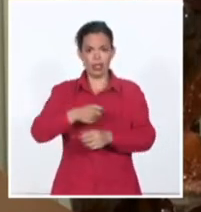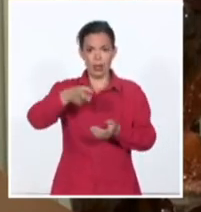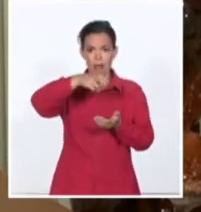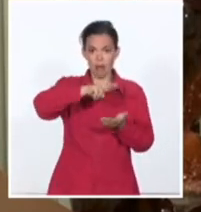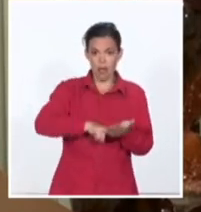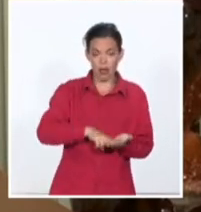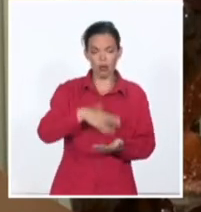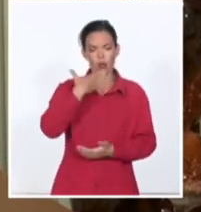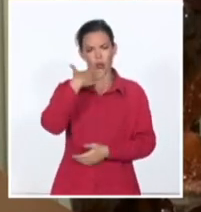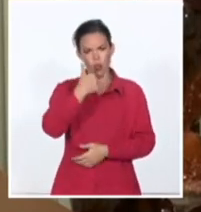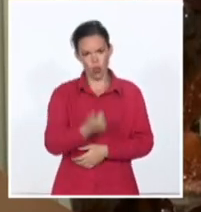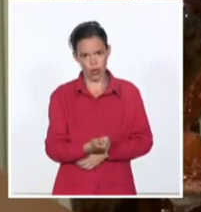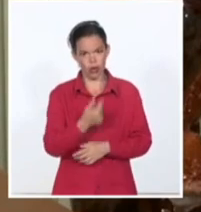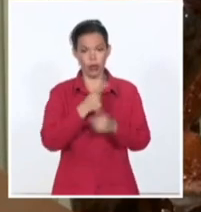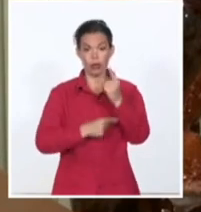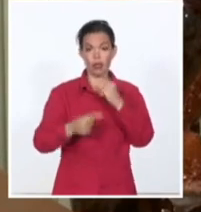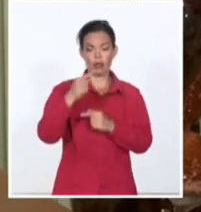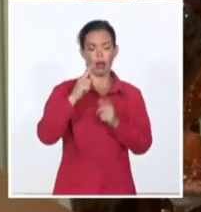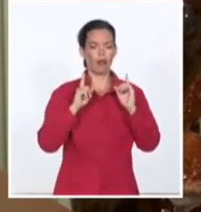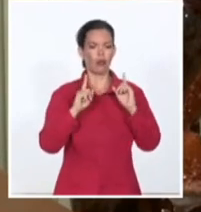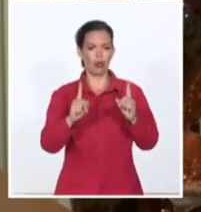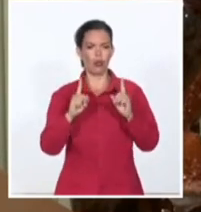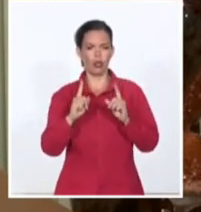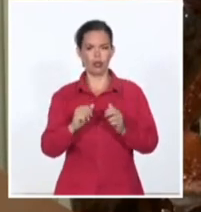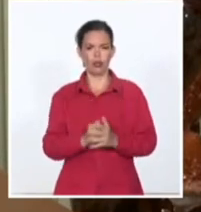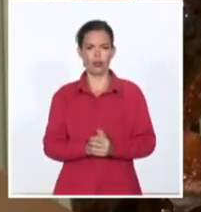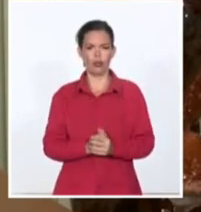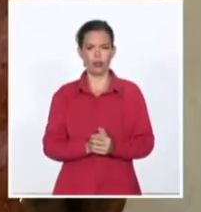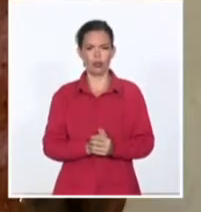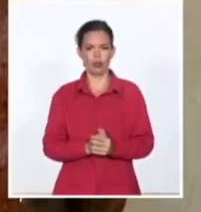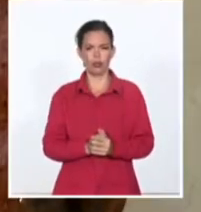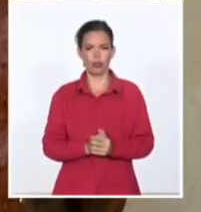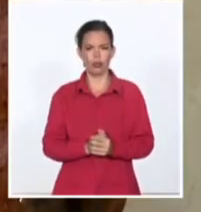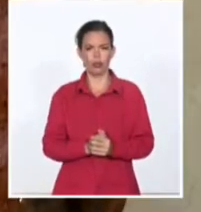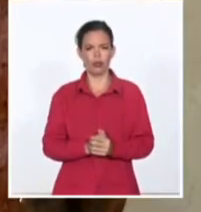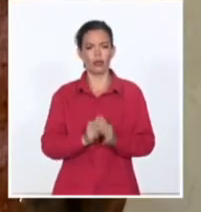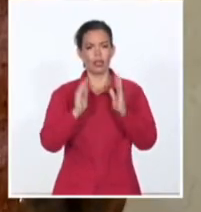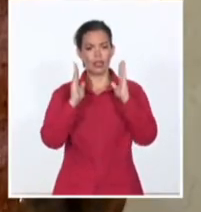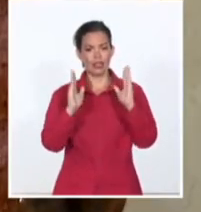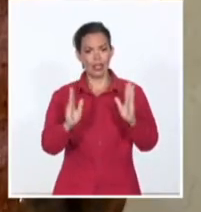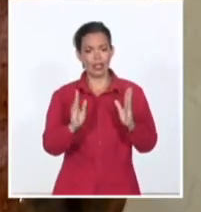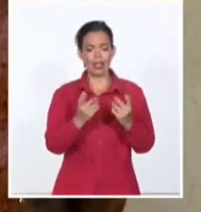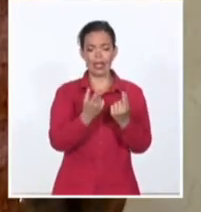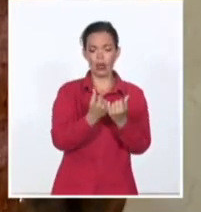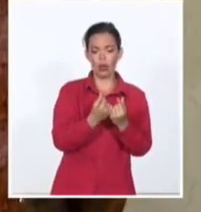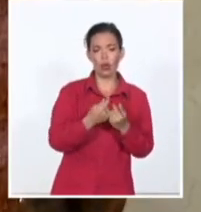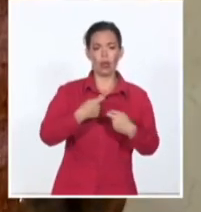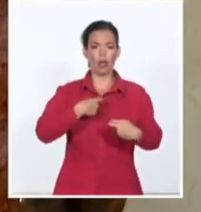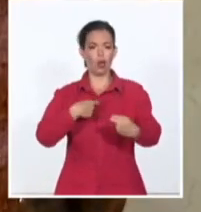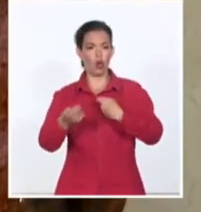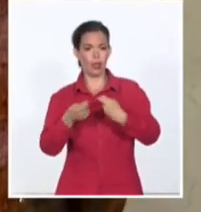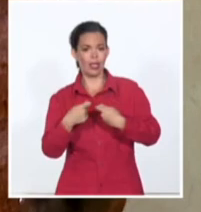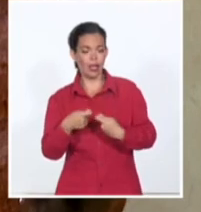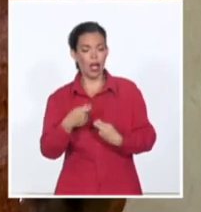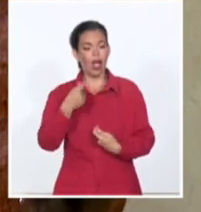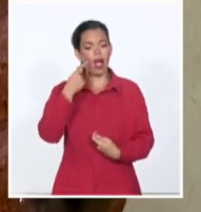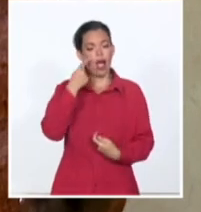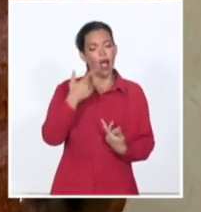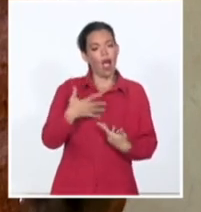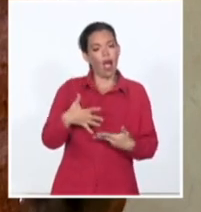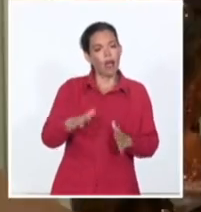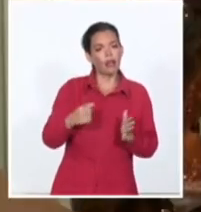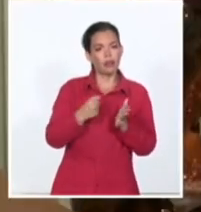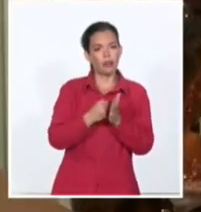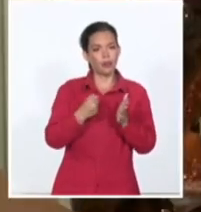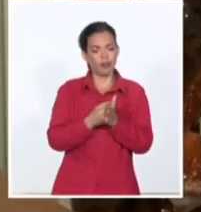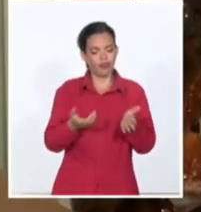sobre todo en el plano político. Es en el plano económico y comercial donde estamos intentando impulsar aún más